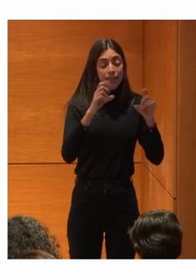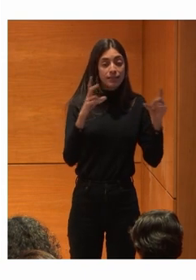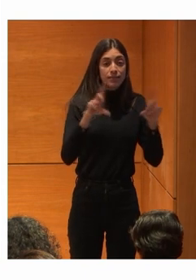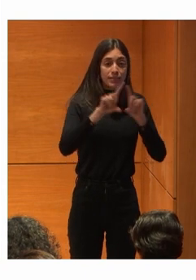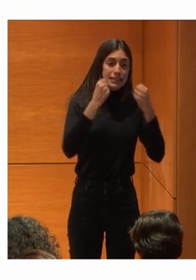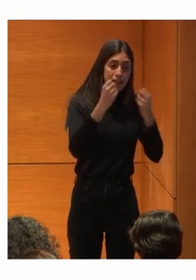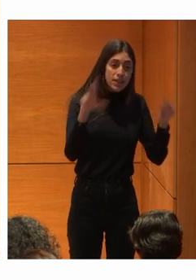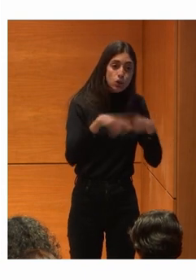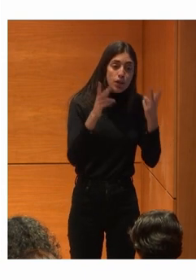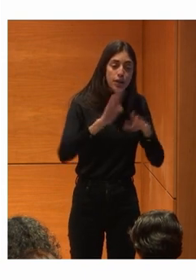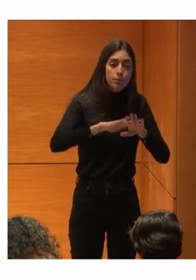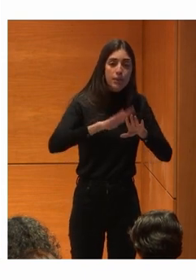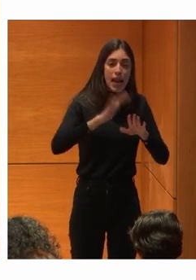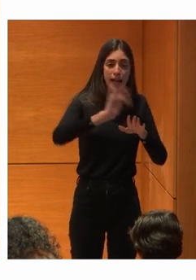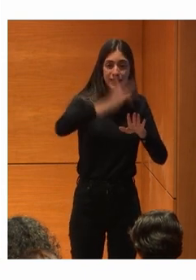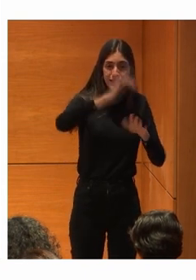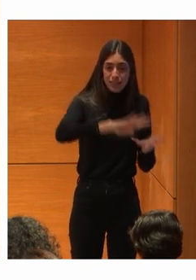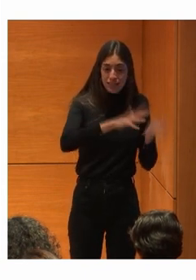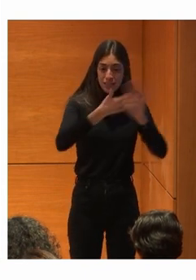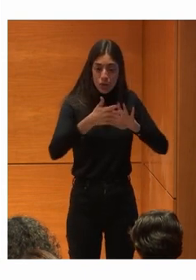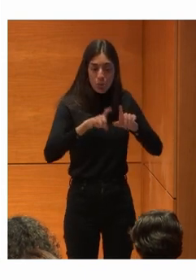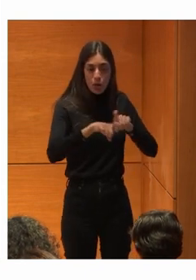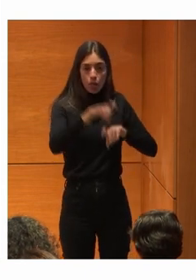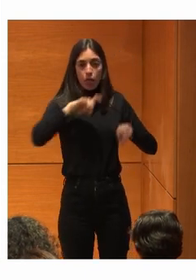digital No os podéis quedar atrás